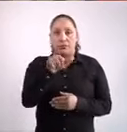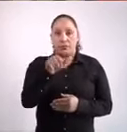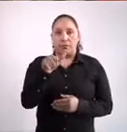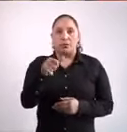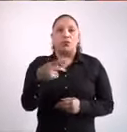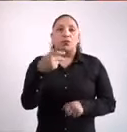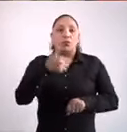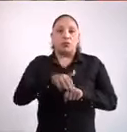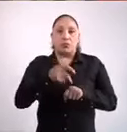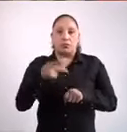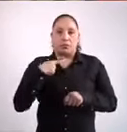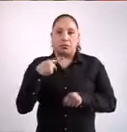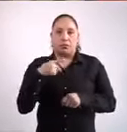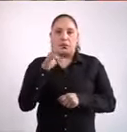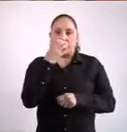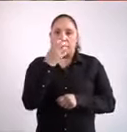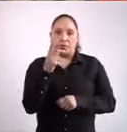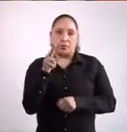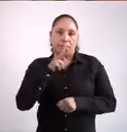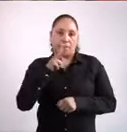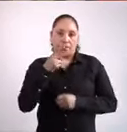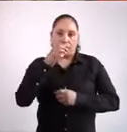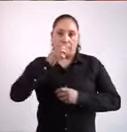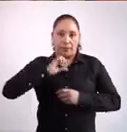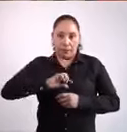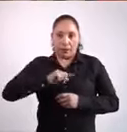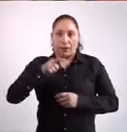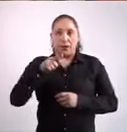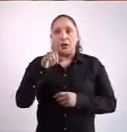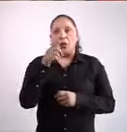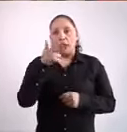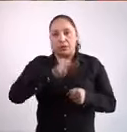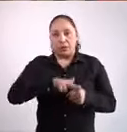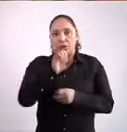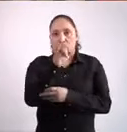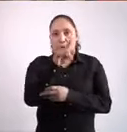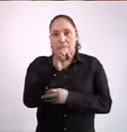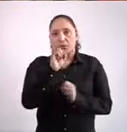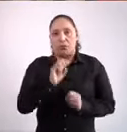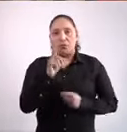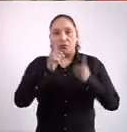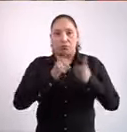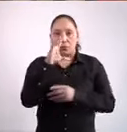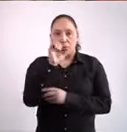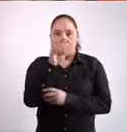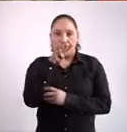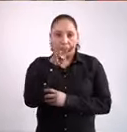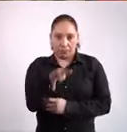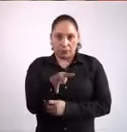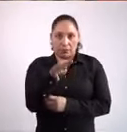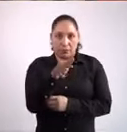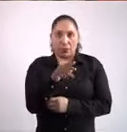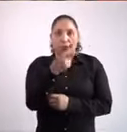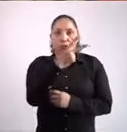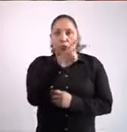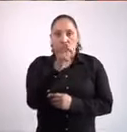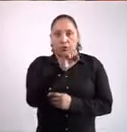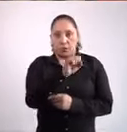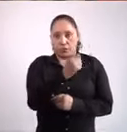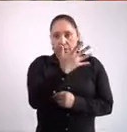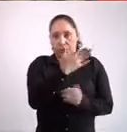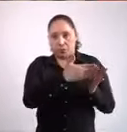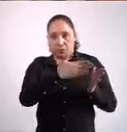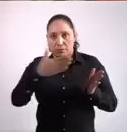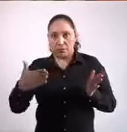de personas intubadas en hospitales por COVID-19 pasó de 265